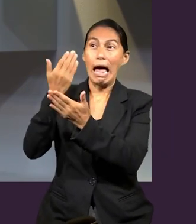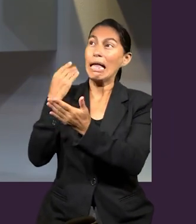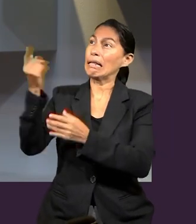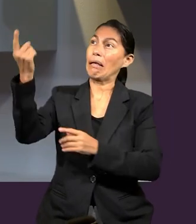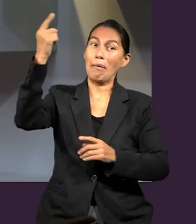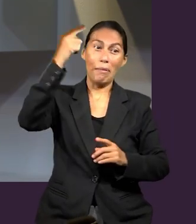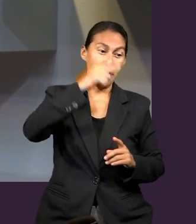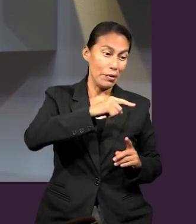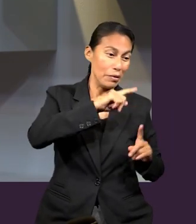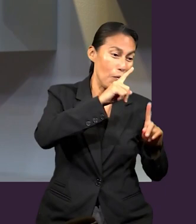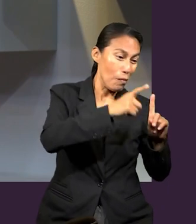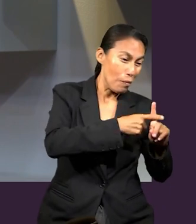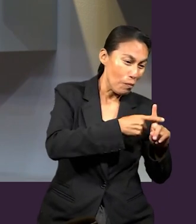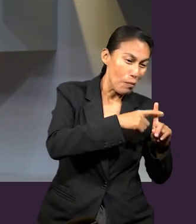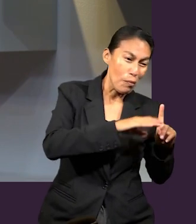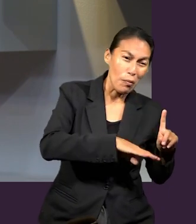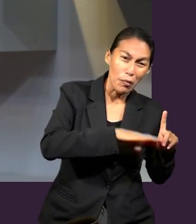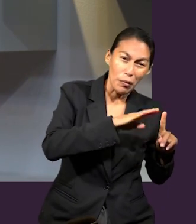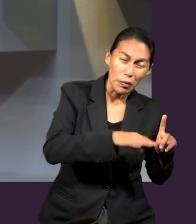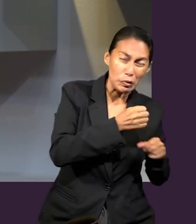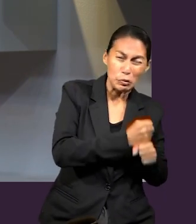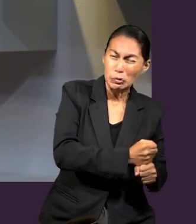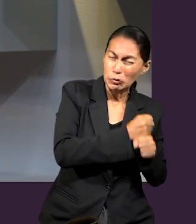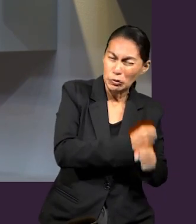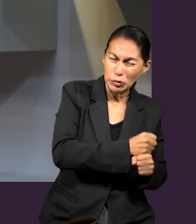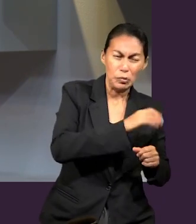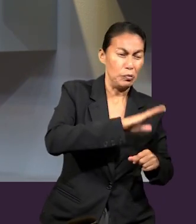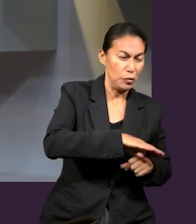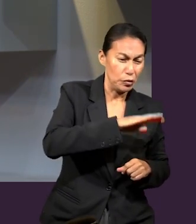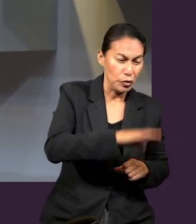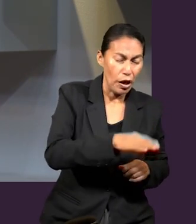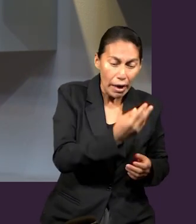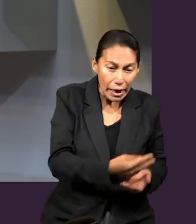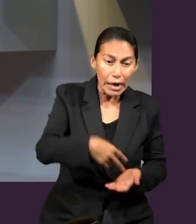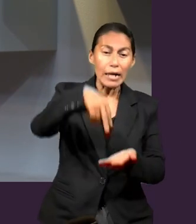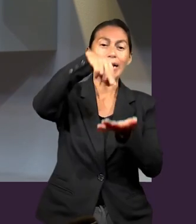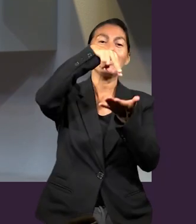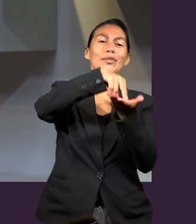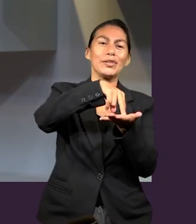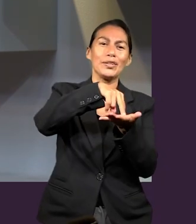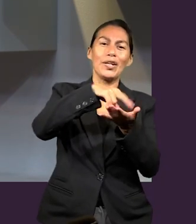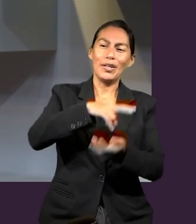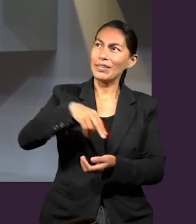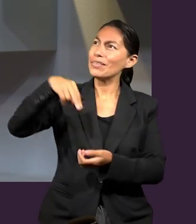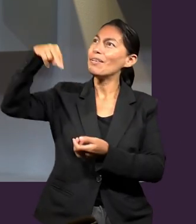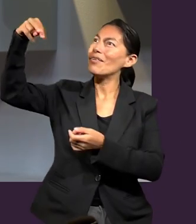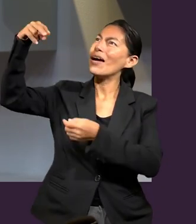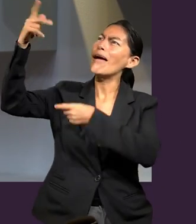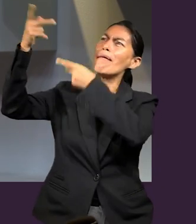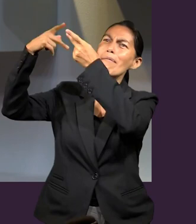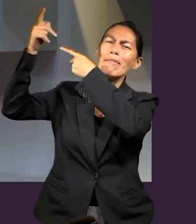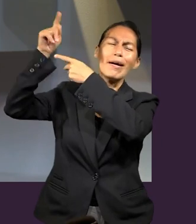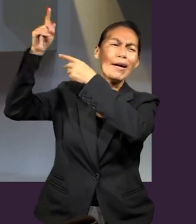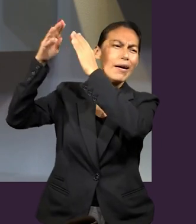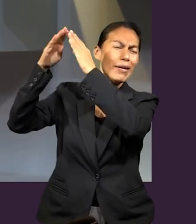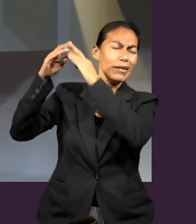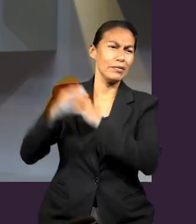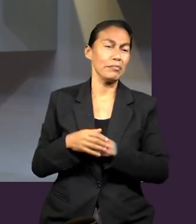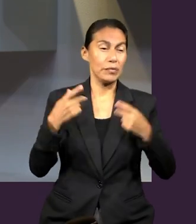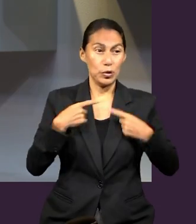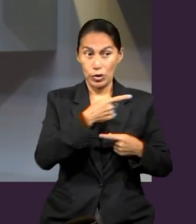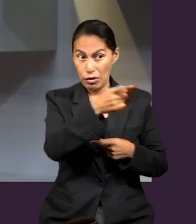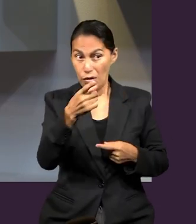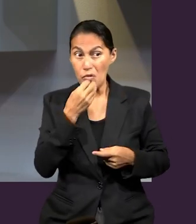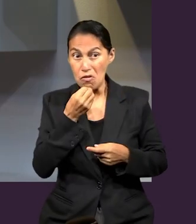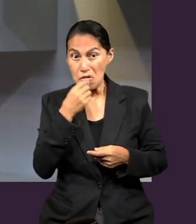resucitó y está haciendo algo extraordinario por ti. Los gentiles deciden adoptar, deciden darle una oportunidad a